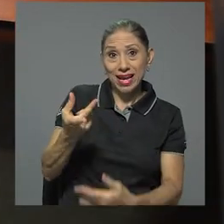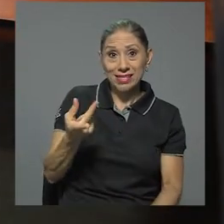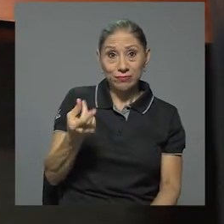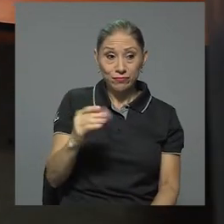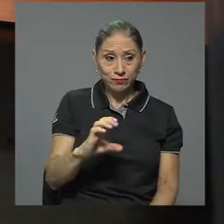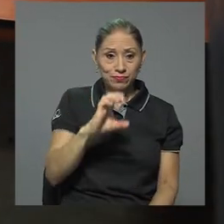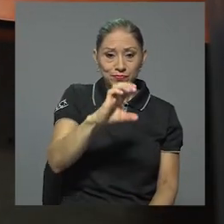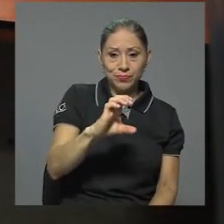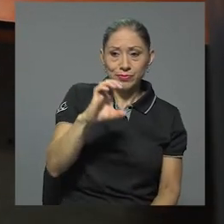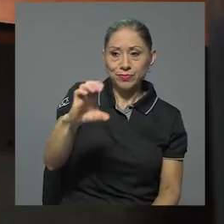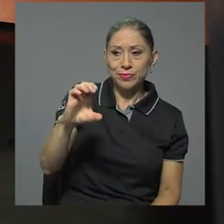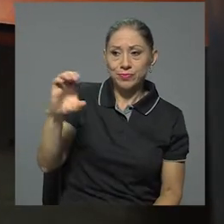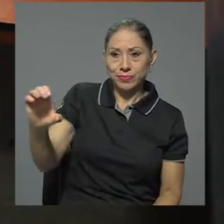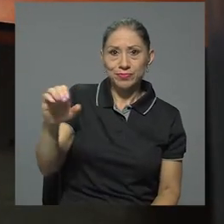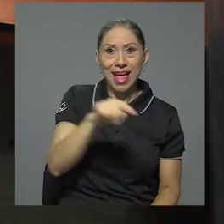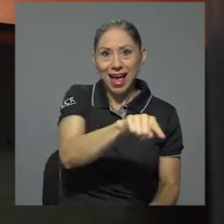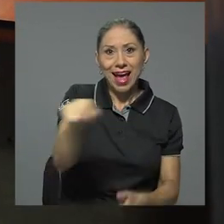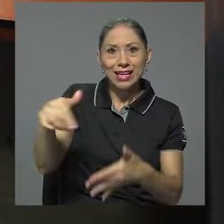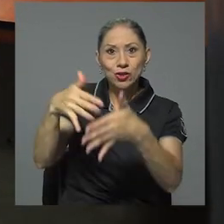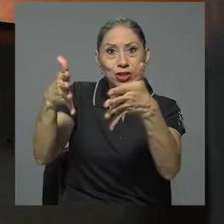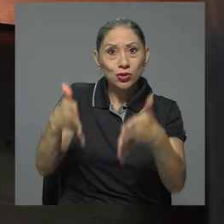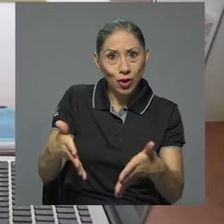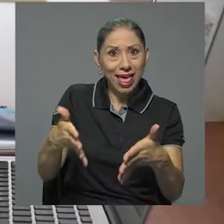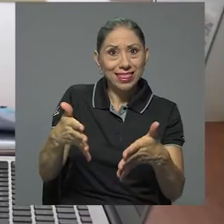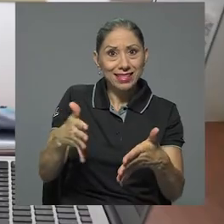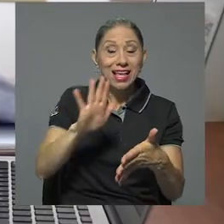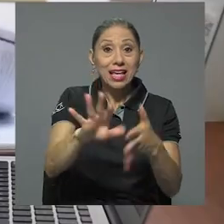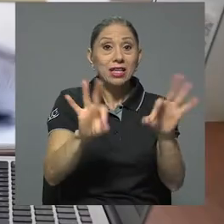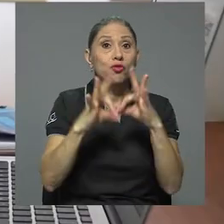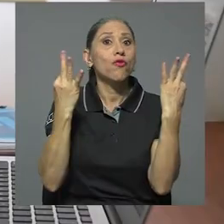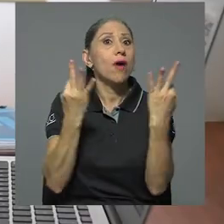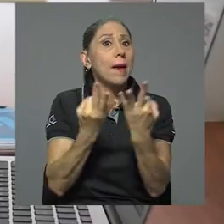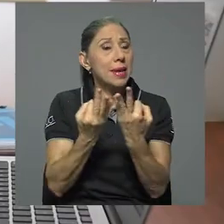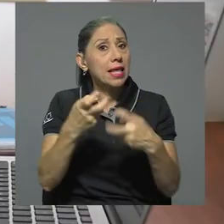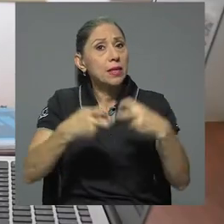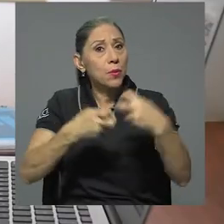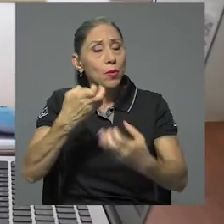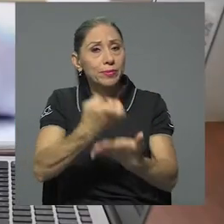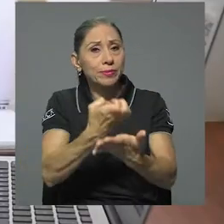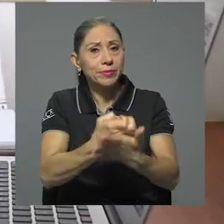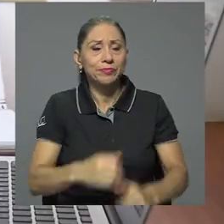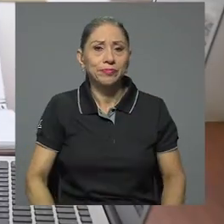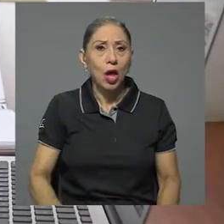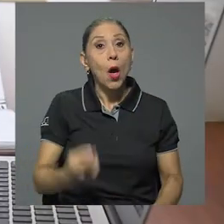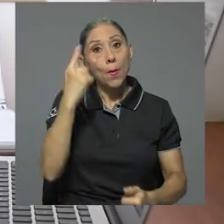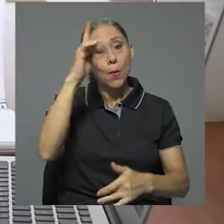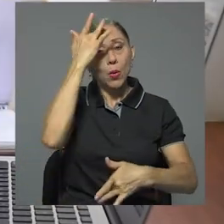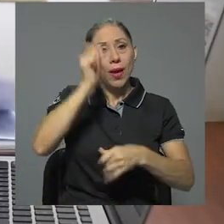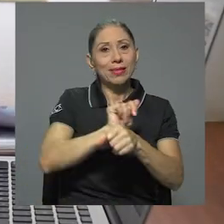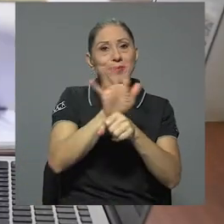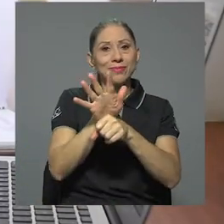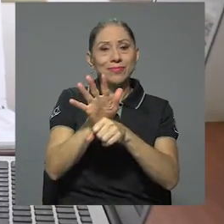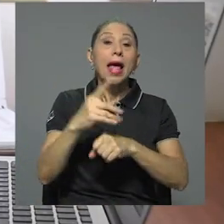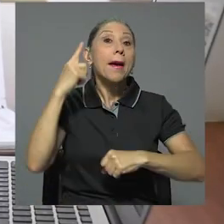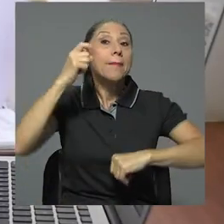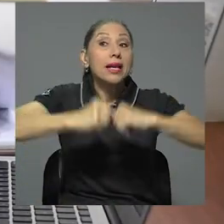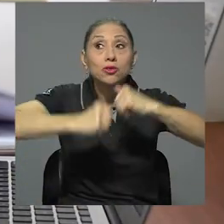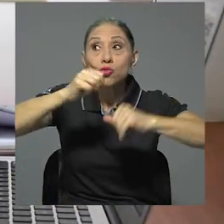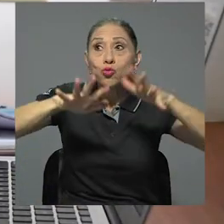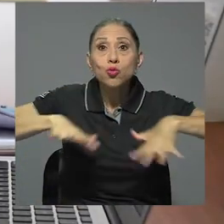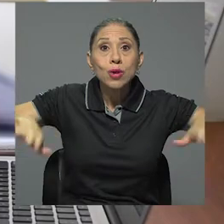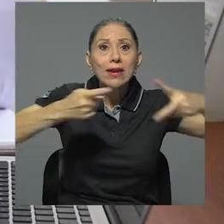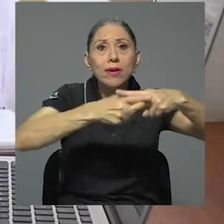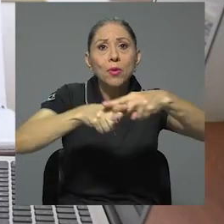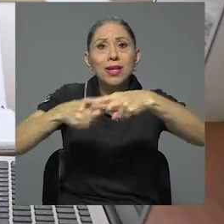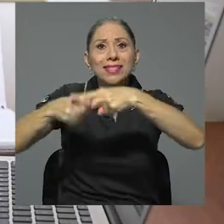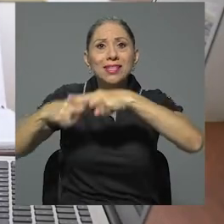estas familias que se han visto golpeadas por la pandemia. Adicionalmente, para infraestructura y remodelaciones, la universidad dispondrá en